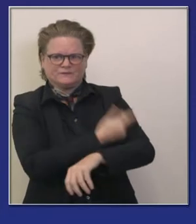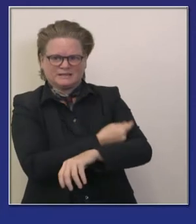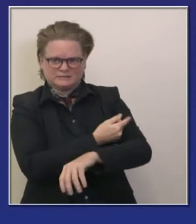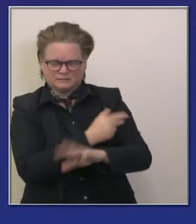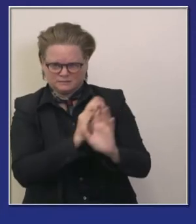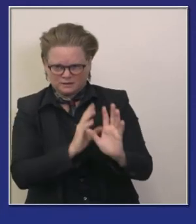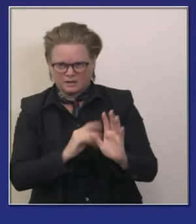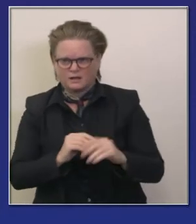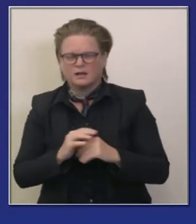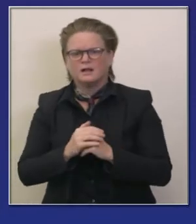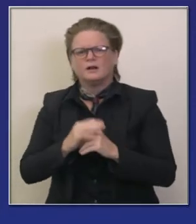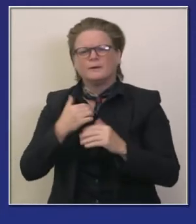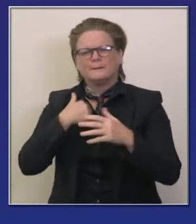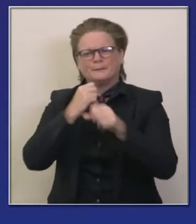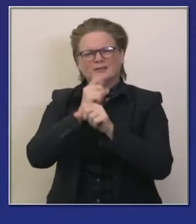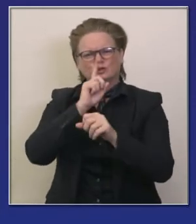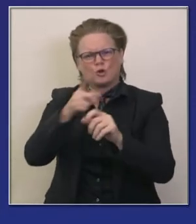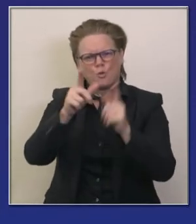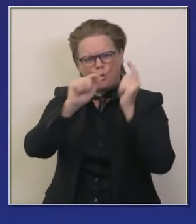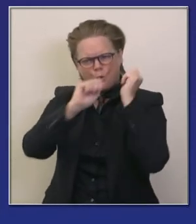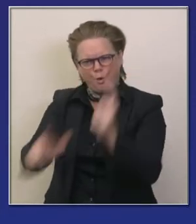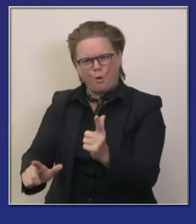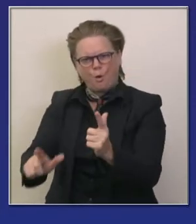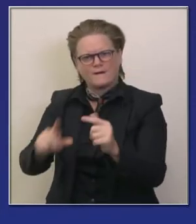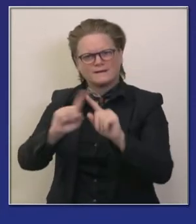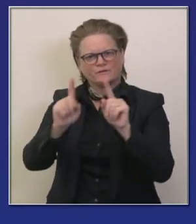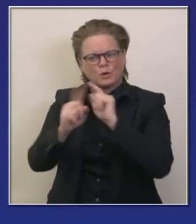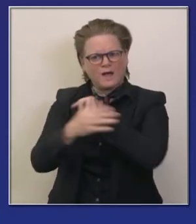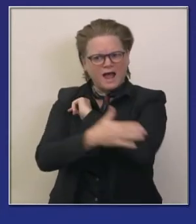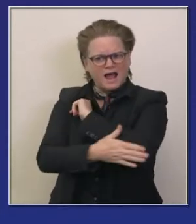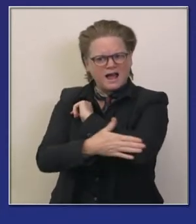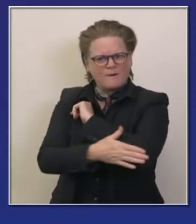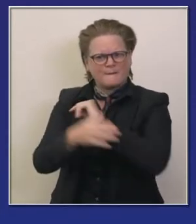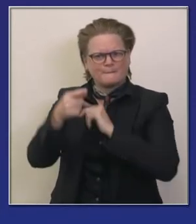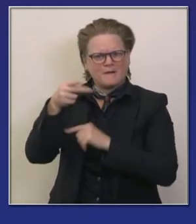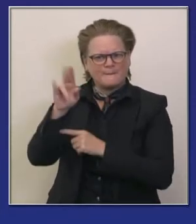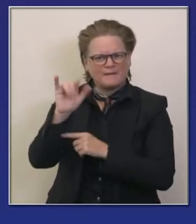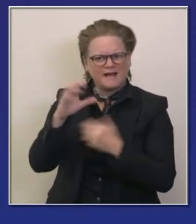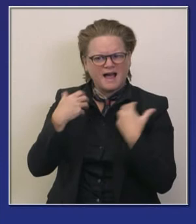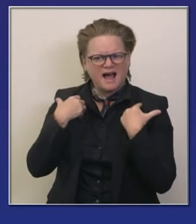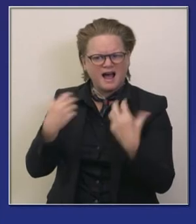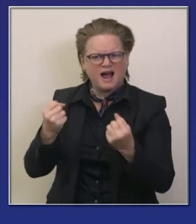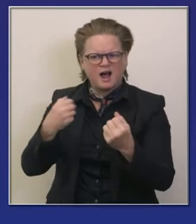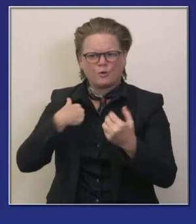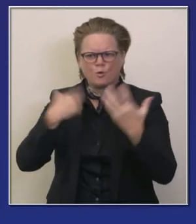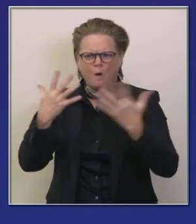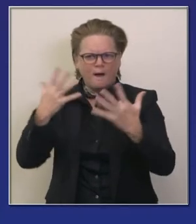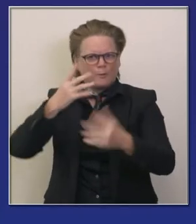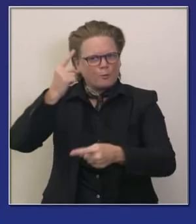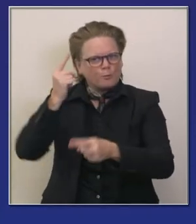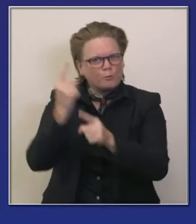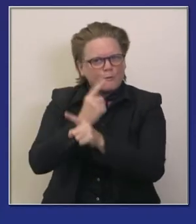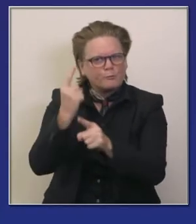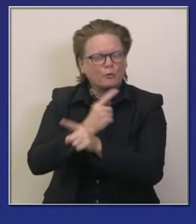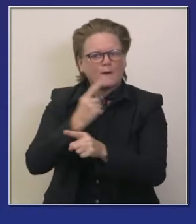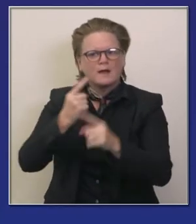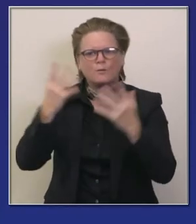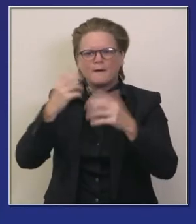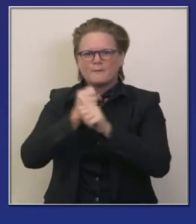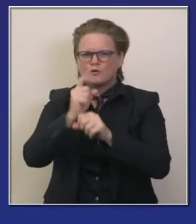equitativa eso es todo plan 1a ahora hablando de la siguiente transparencia pueden ver el icono a la derecha